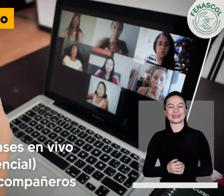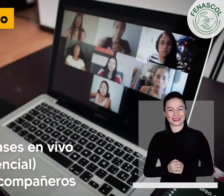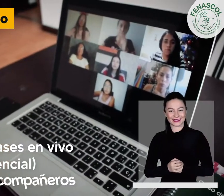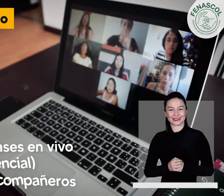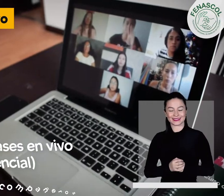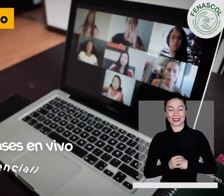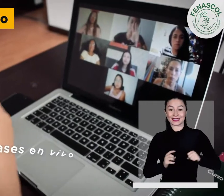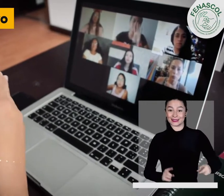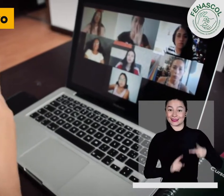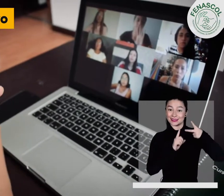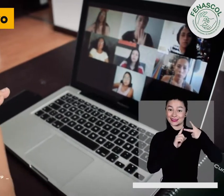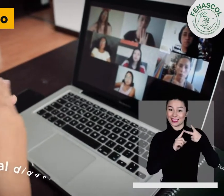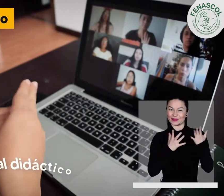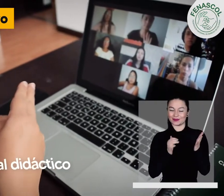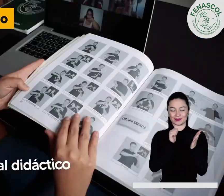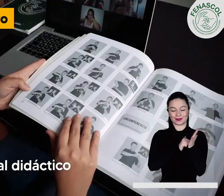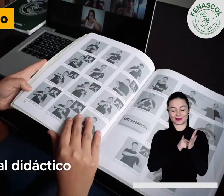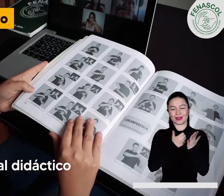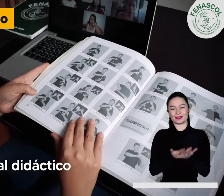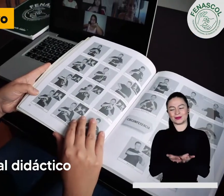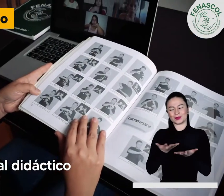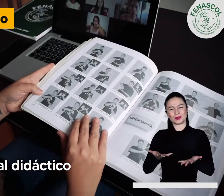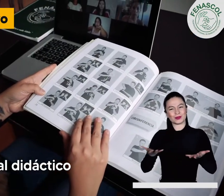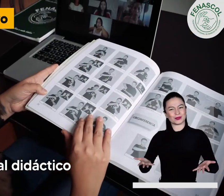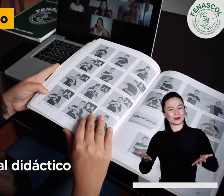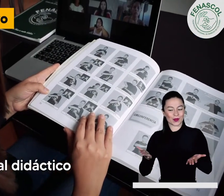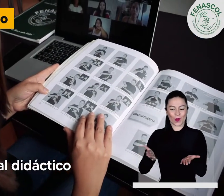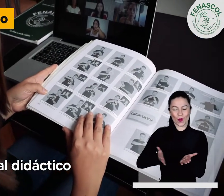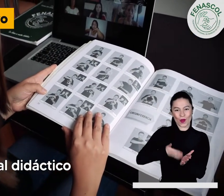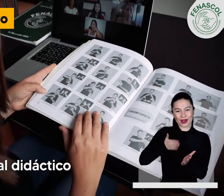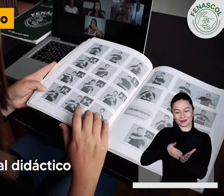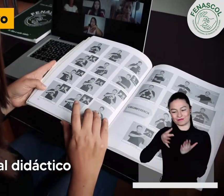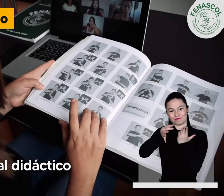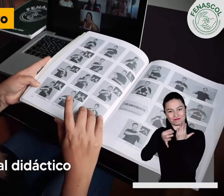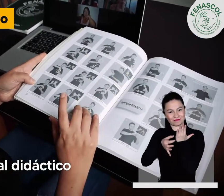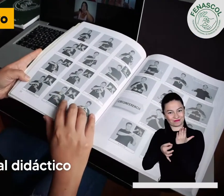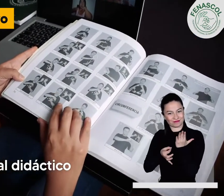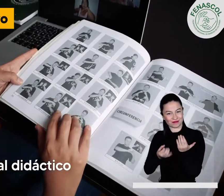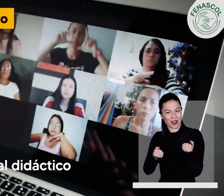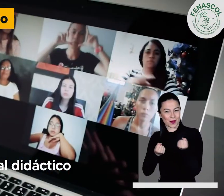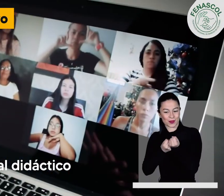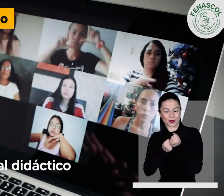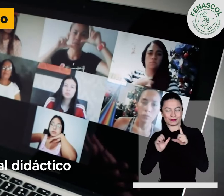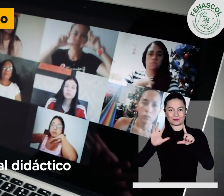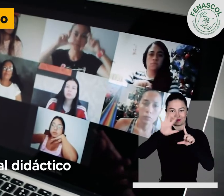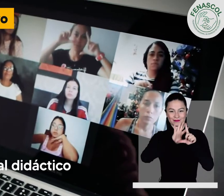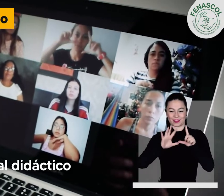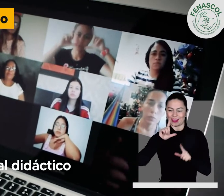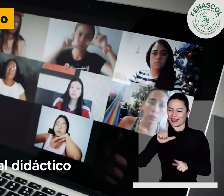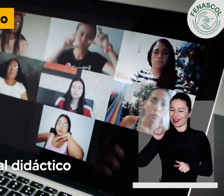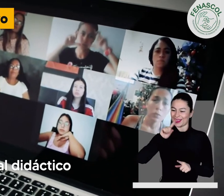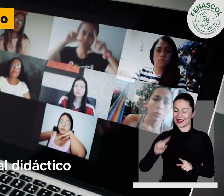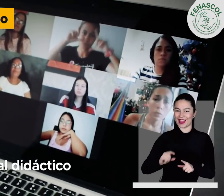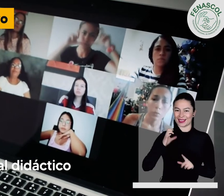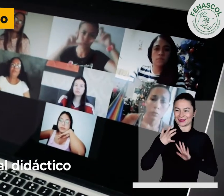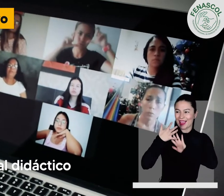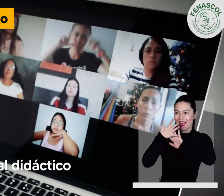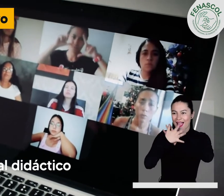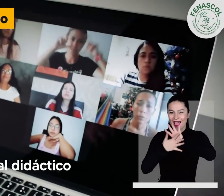Incluye material didáctico, libro de lengua de señas colombiana, cuadernillos y videos de apoyo.